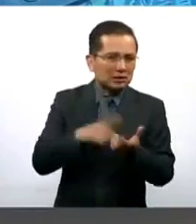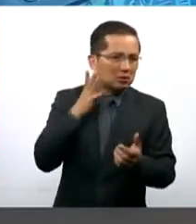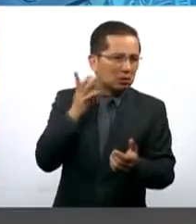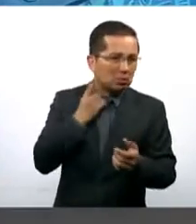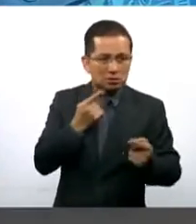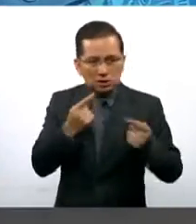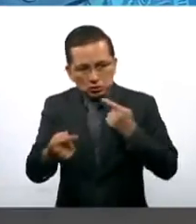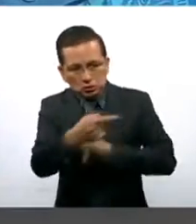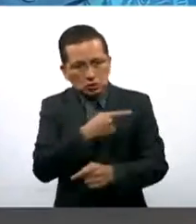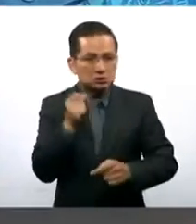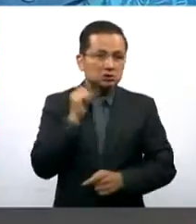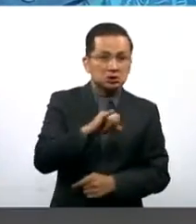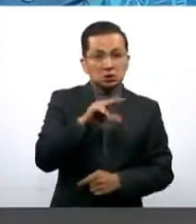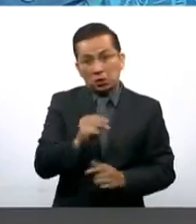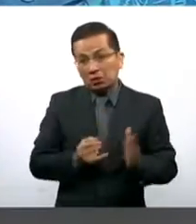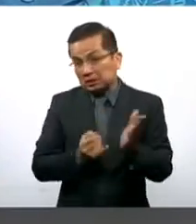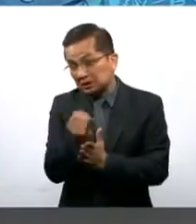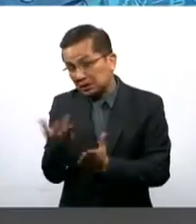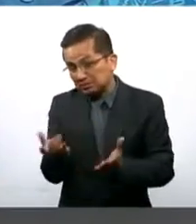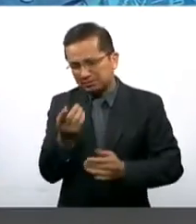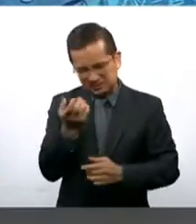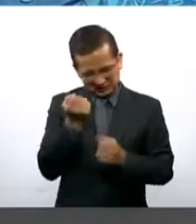atentos y usted se va a enterar de primera mano otra vez de Noticias del Congreso. Estaremos Noticias